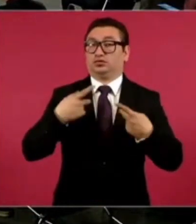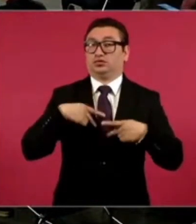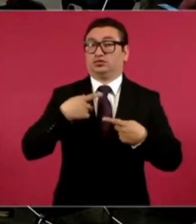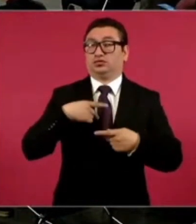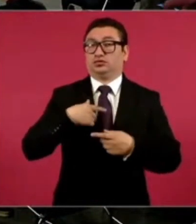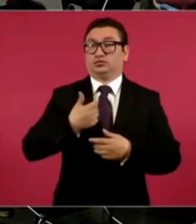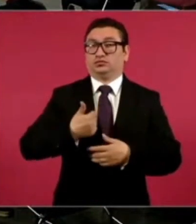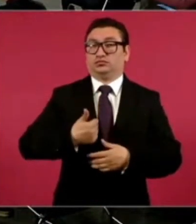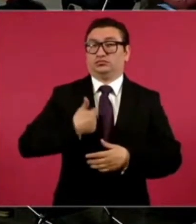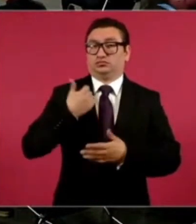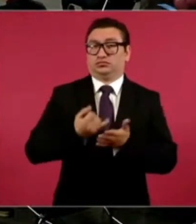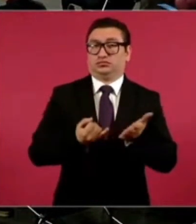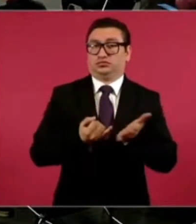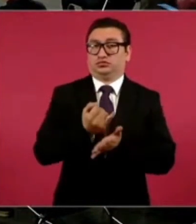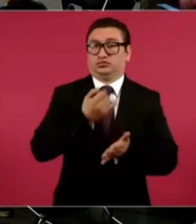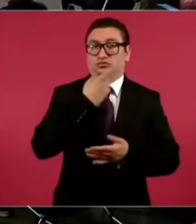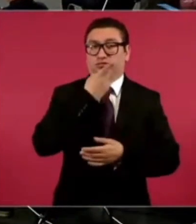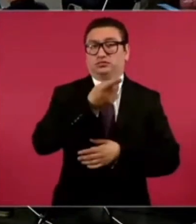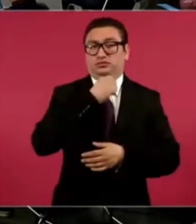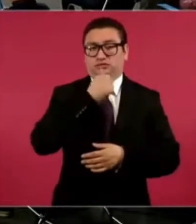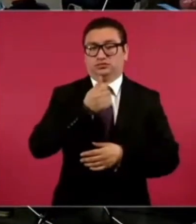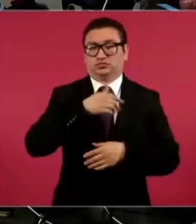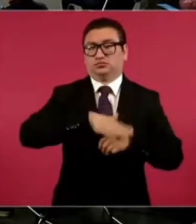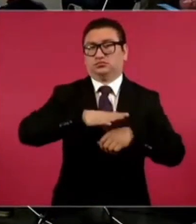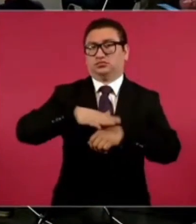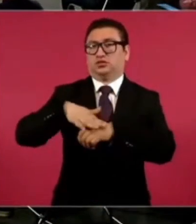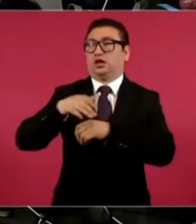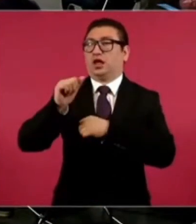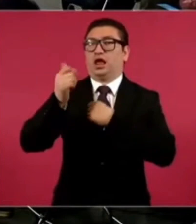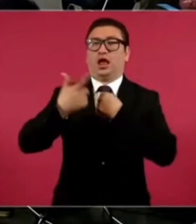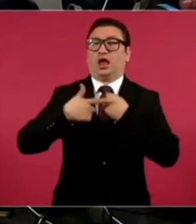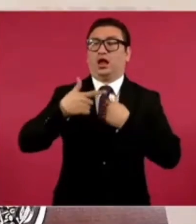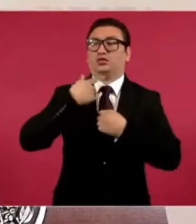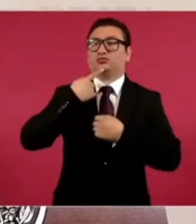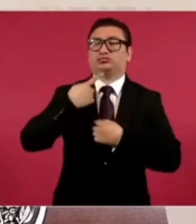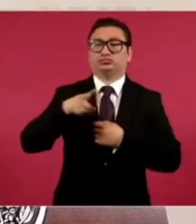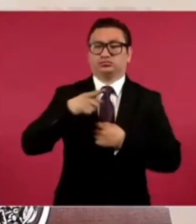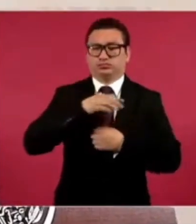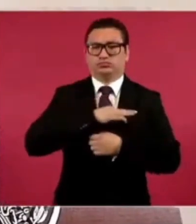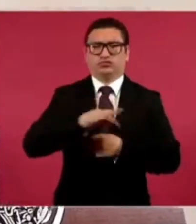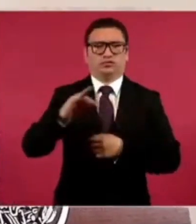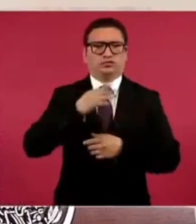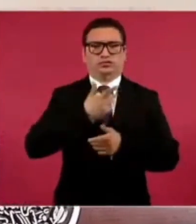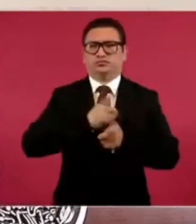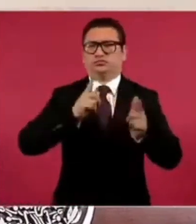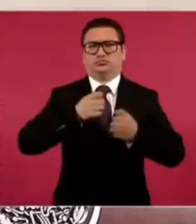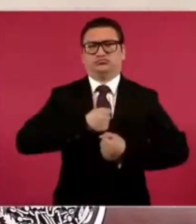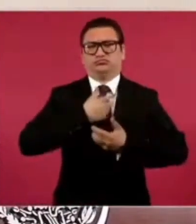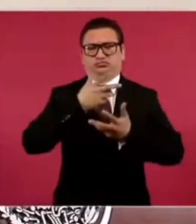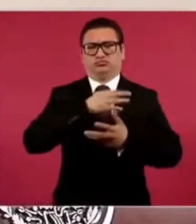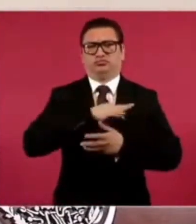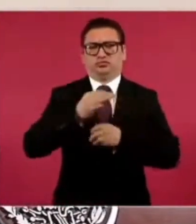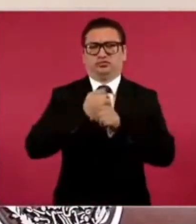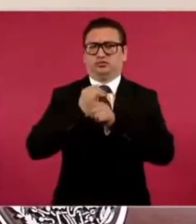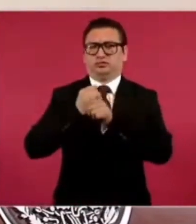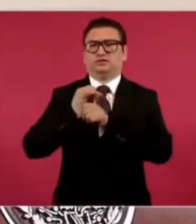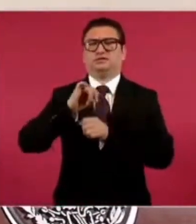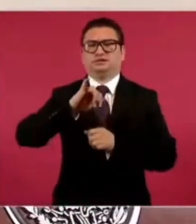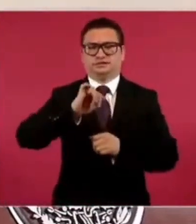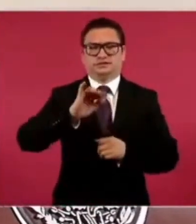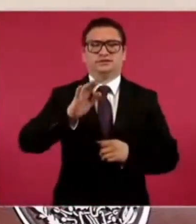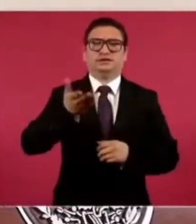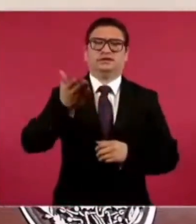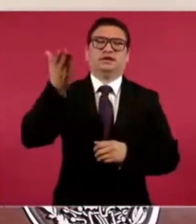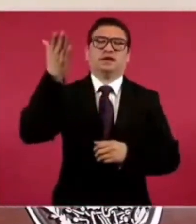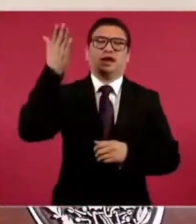hablar, les haría un llamado a que quienes tengan alguna irregularidad para que se sepa, que lo puedan dar a conocer para que se investigue. Sí, ya no vivimos el tiempo